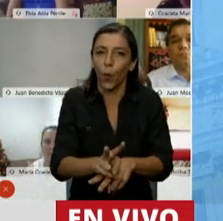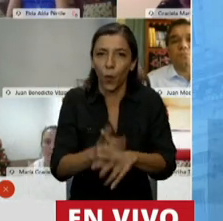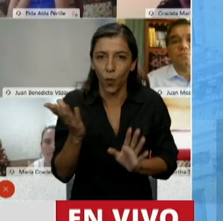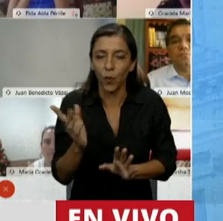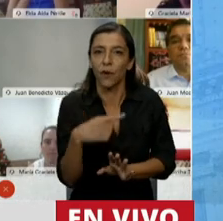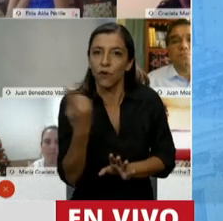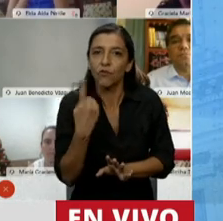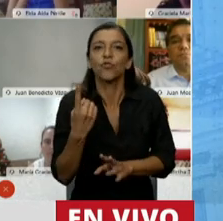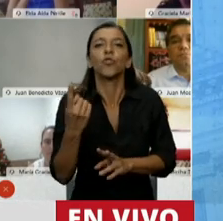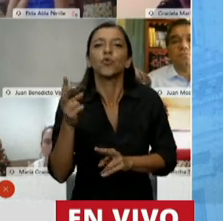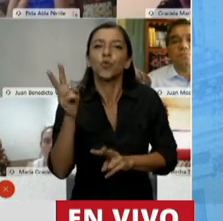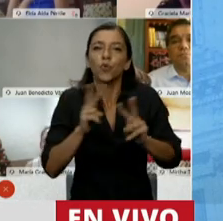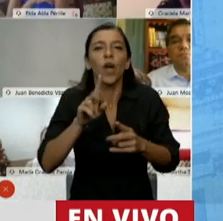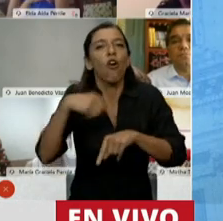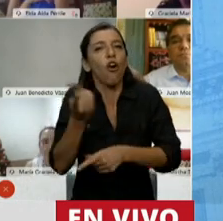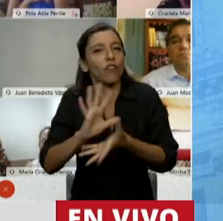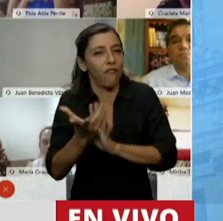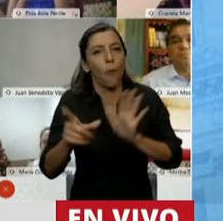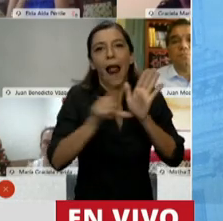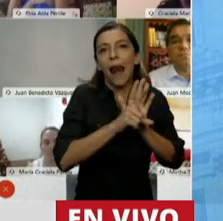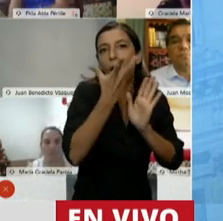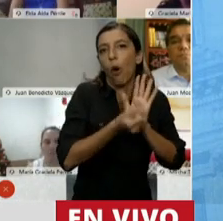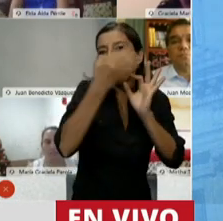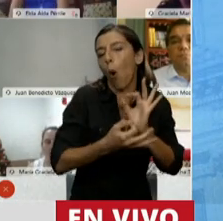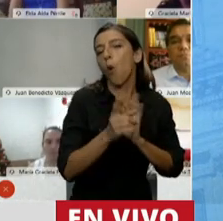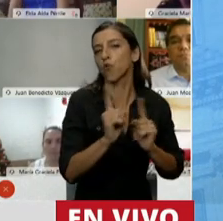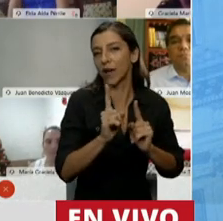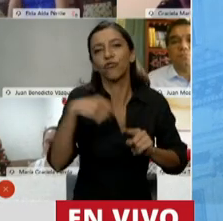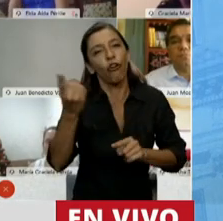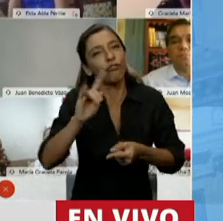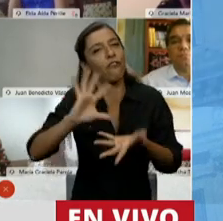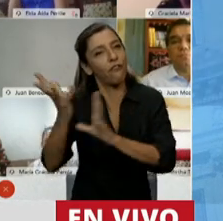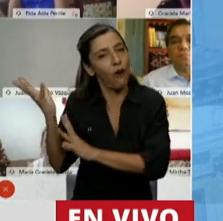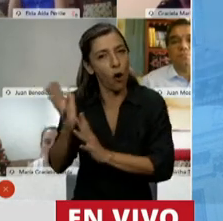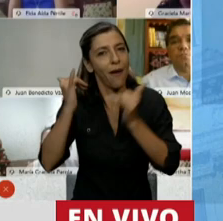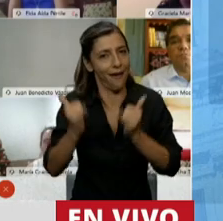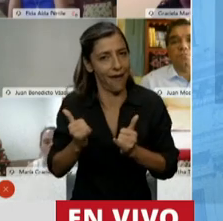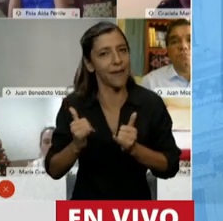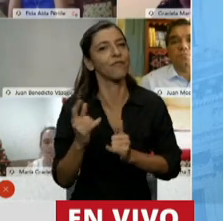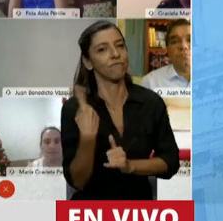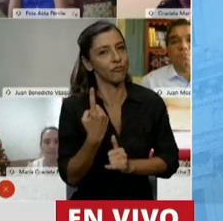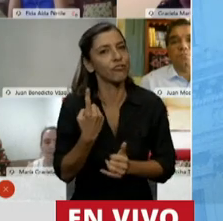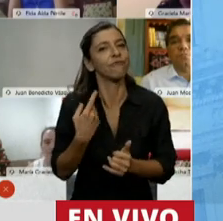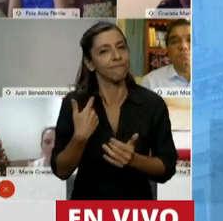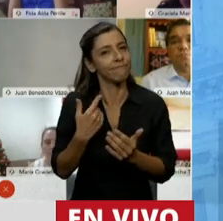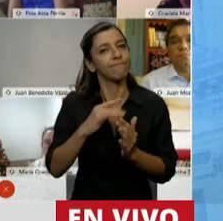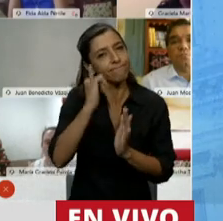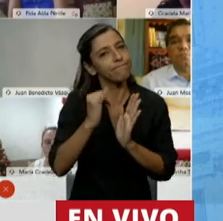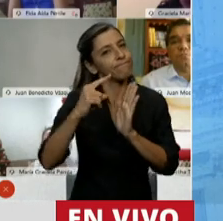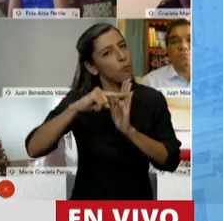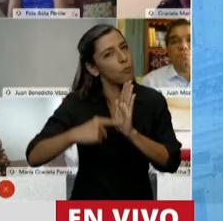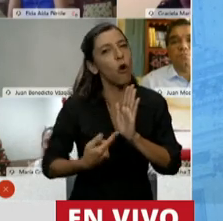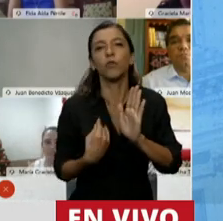legalización del aborto. Y esto constituye uno de los argumentos centrales por los cuales no hemos acordado con el